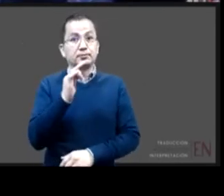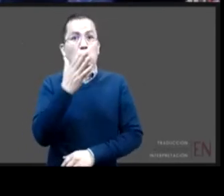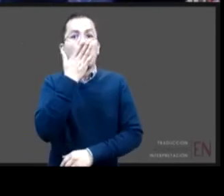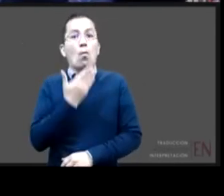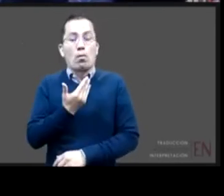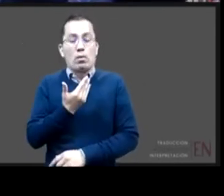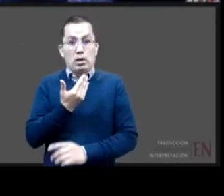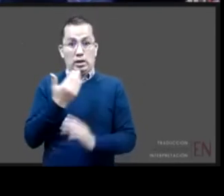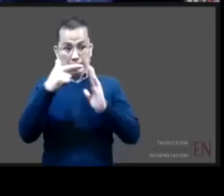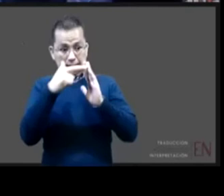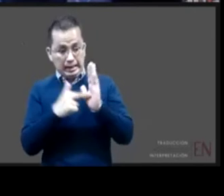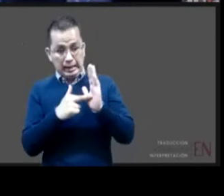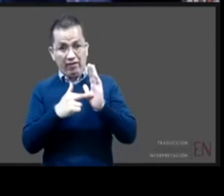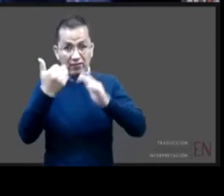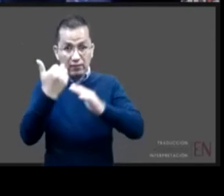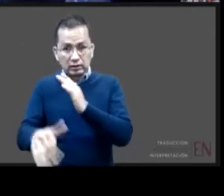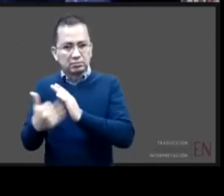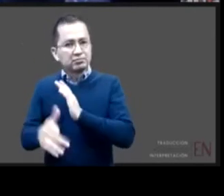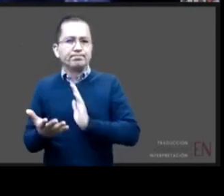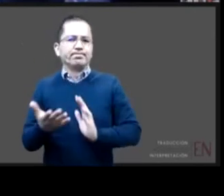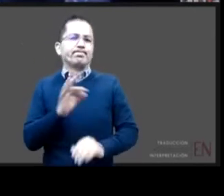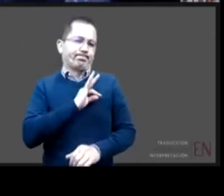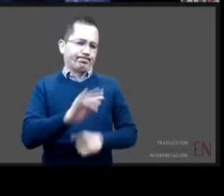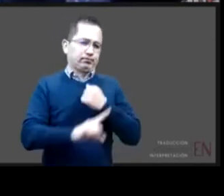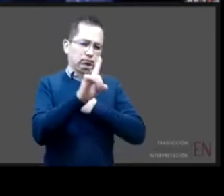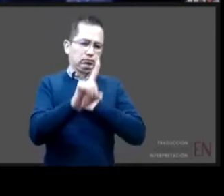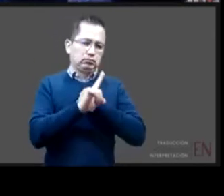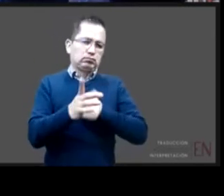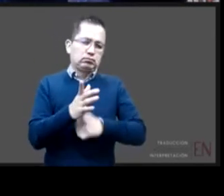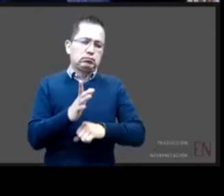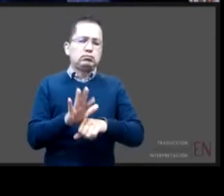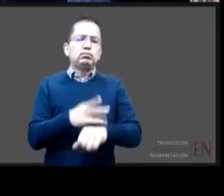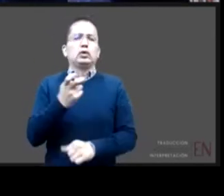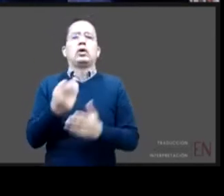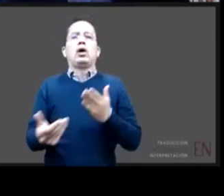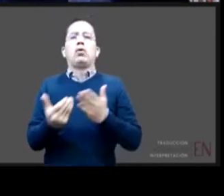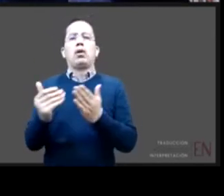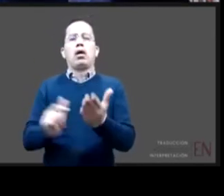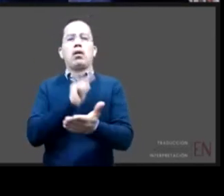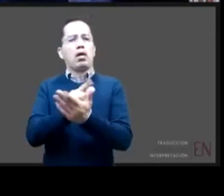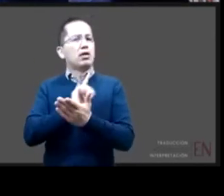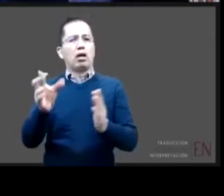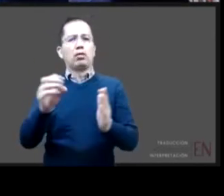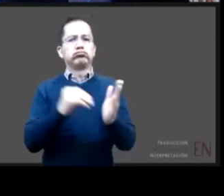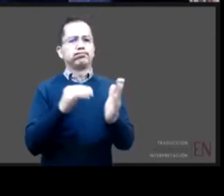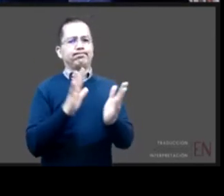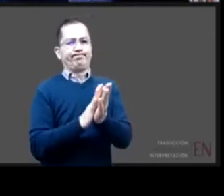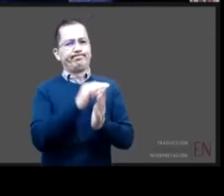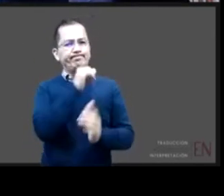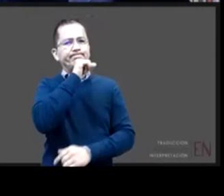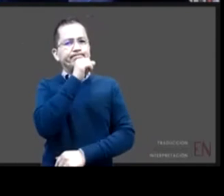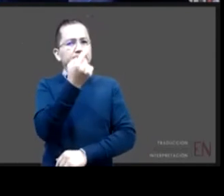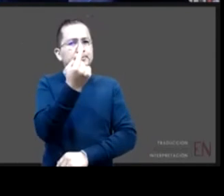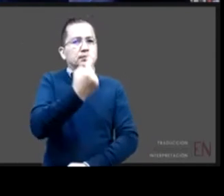la ley ahora lo establece de otra manera. Bien, vamos a escuchar ahora a